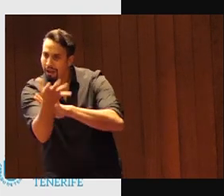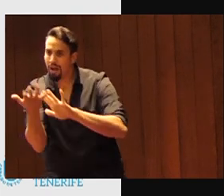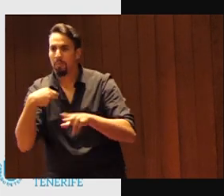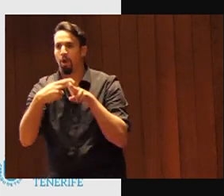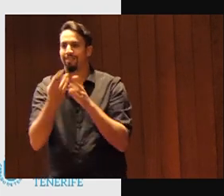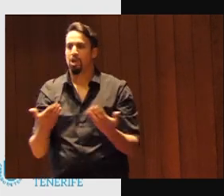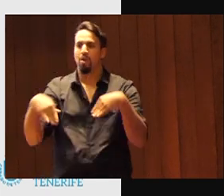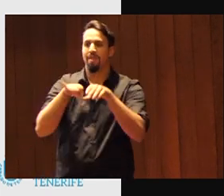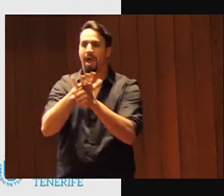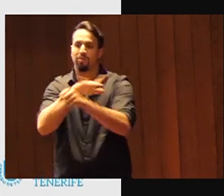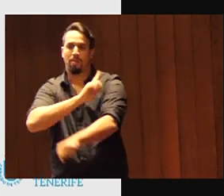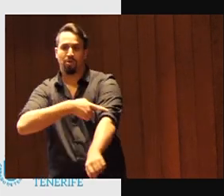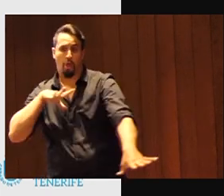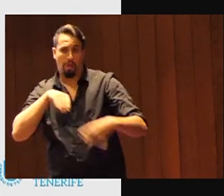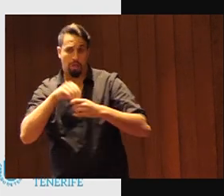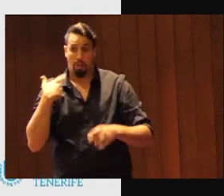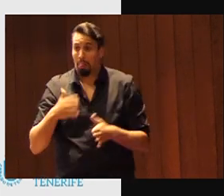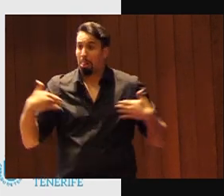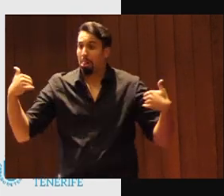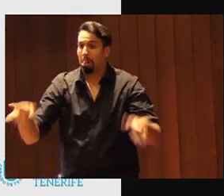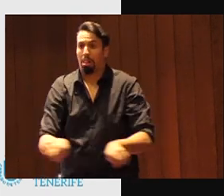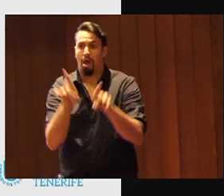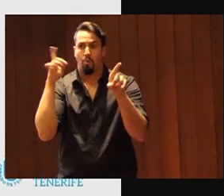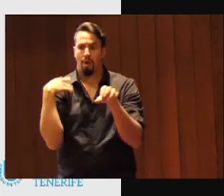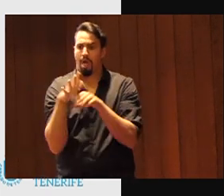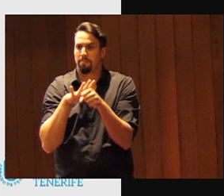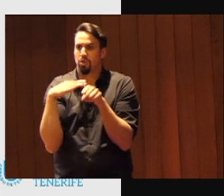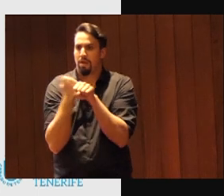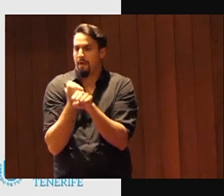en el ámbito deportivo, sea cual sea el ámbito en el que estemos trabajando.